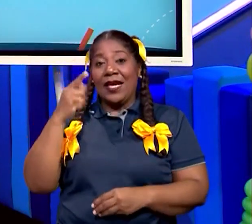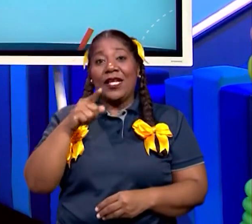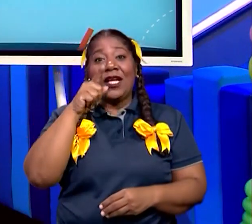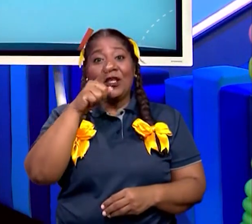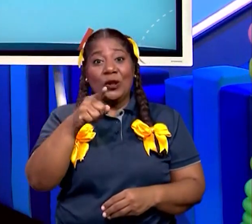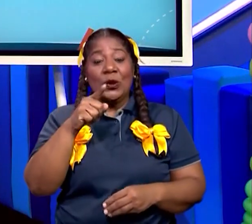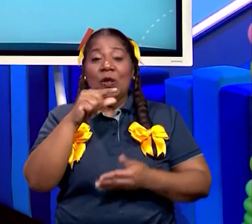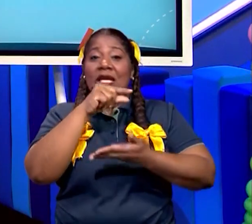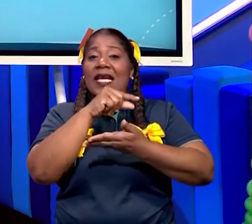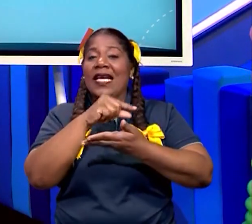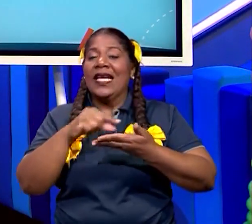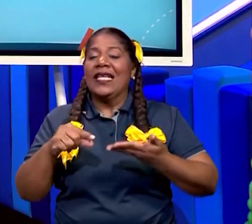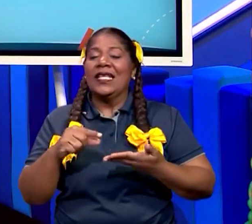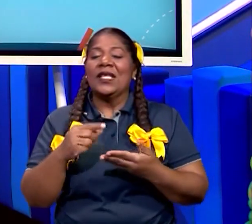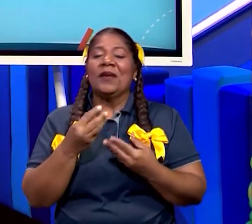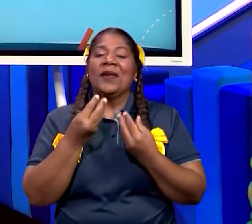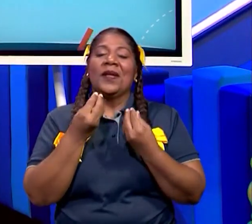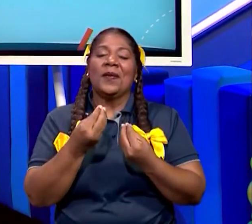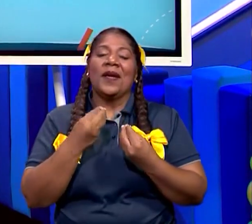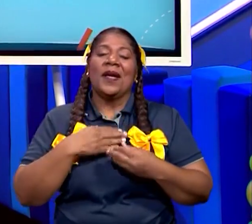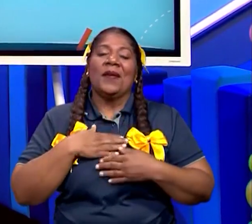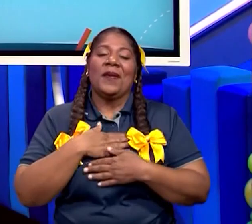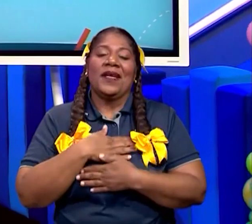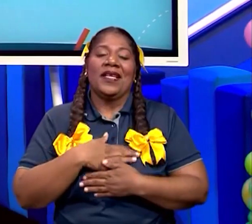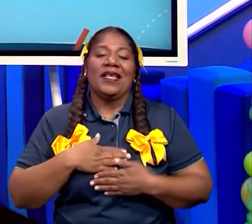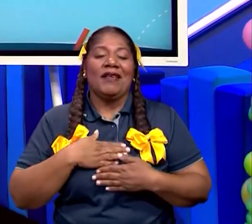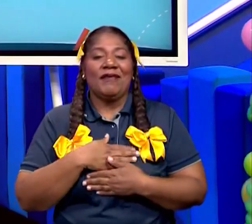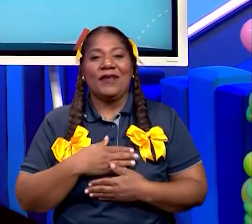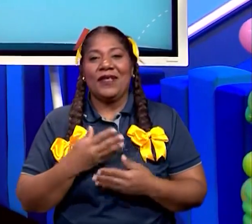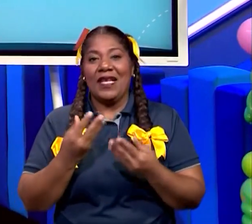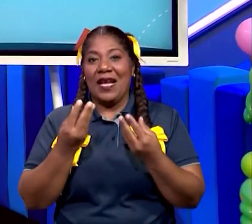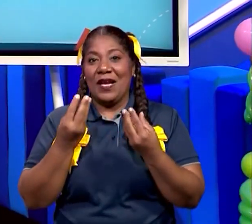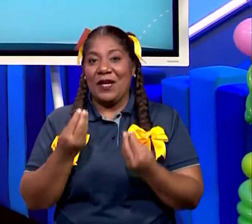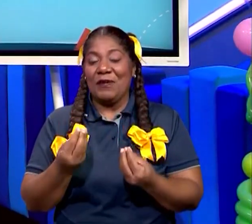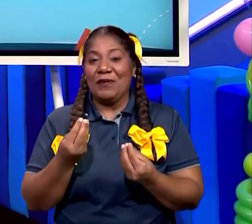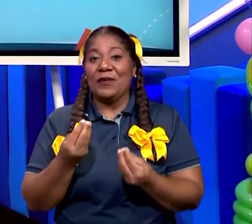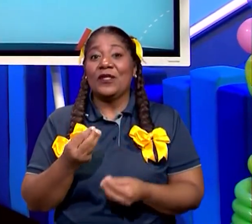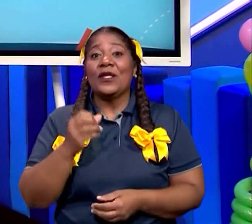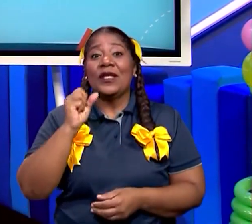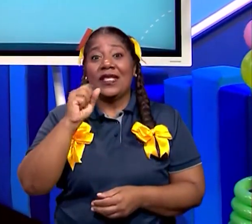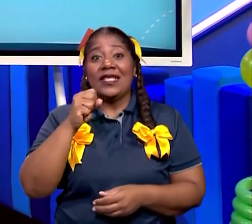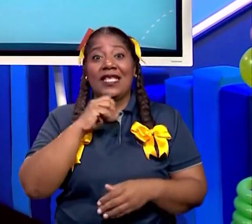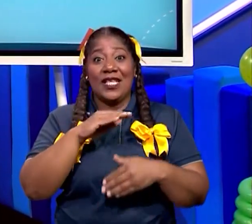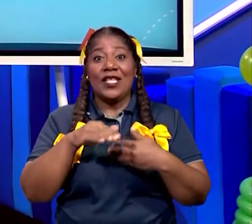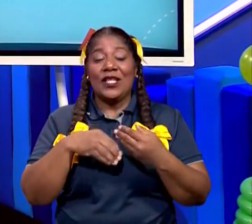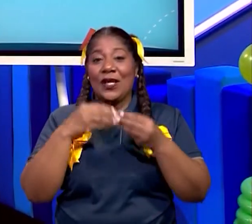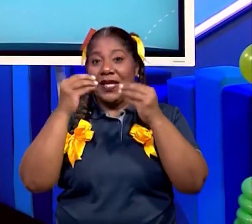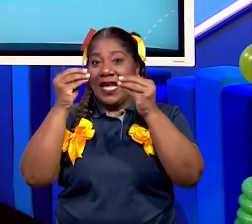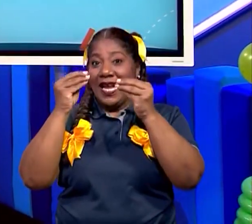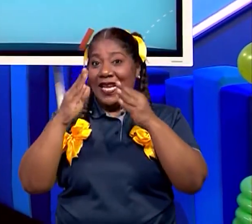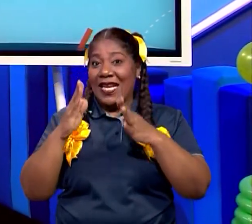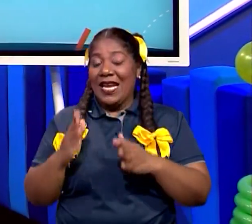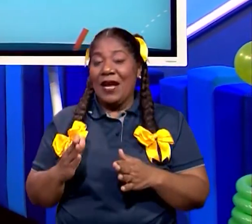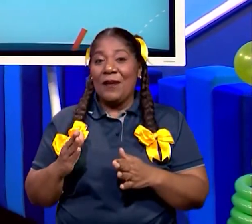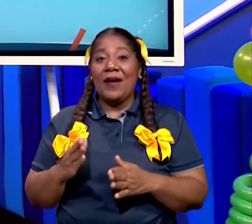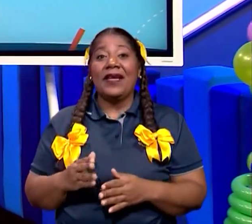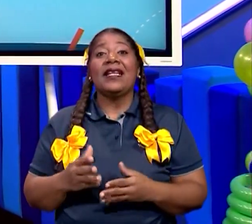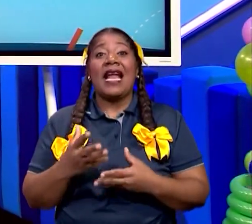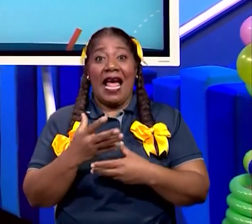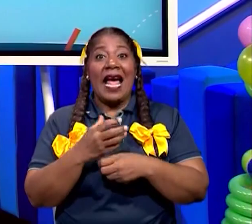van a ver que se van a divertir, van a disfrutar, van a gozar, porque todas las maestras venimos así